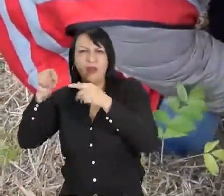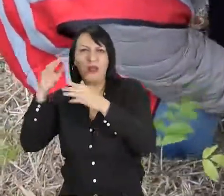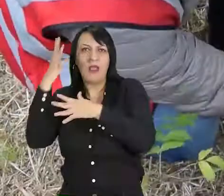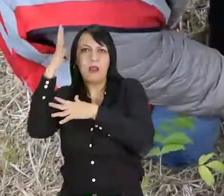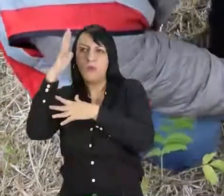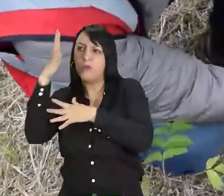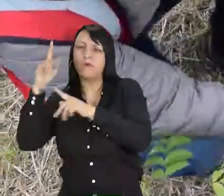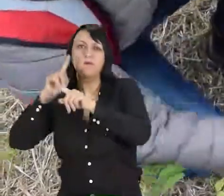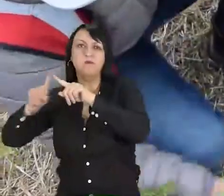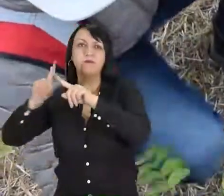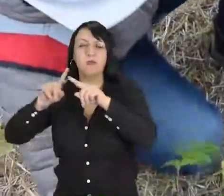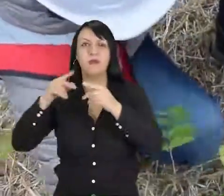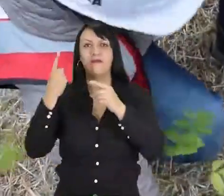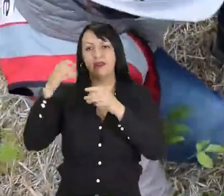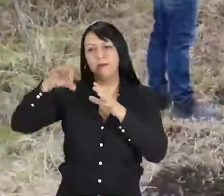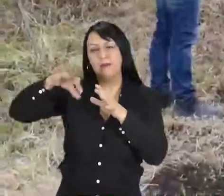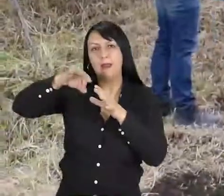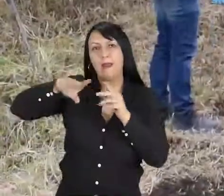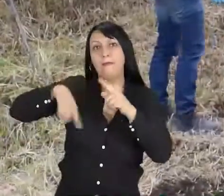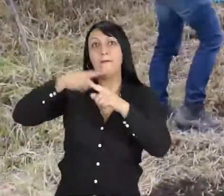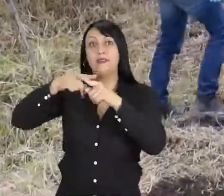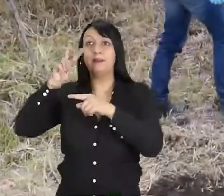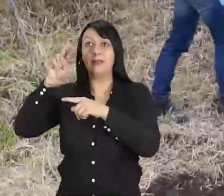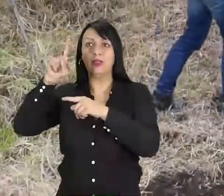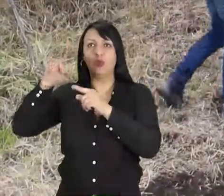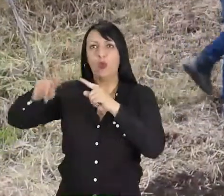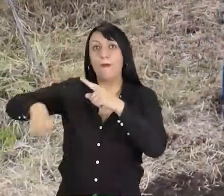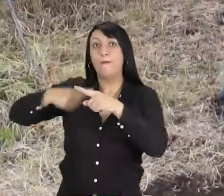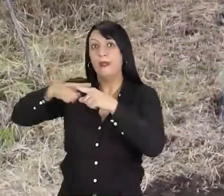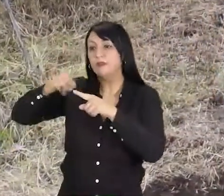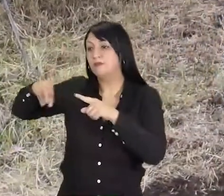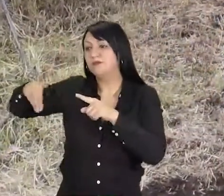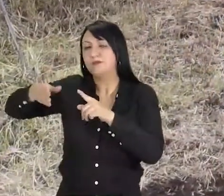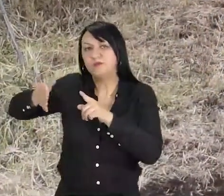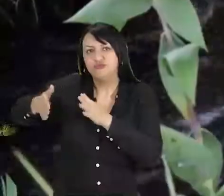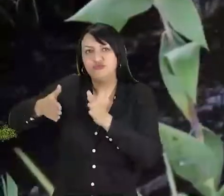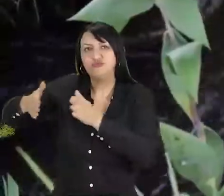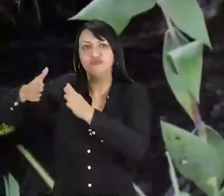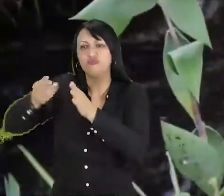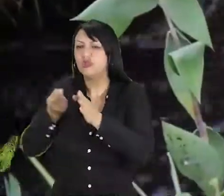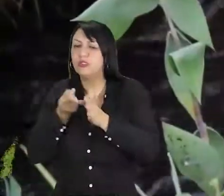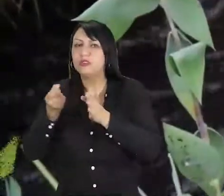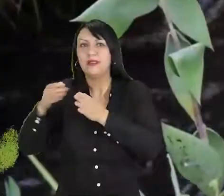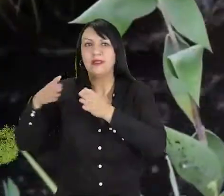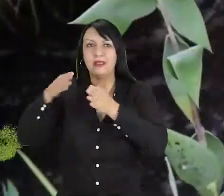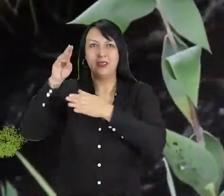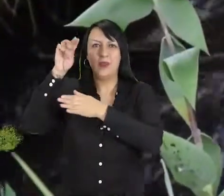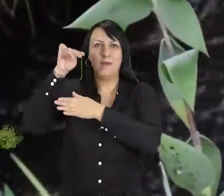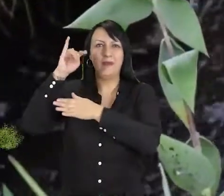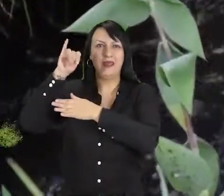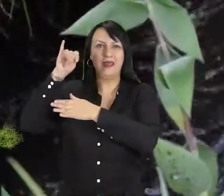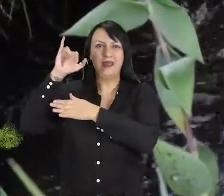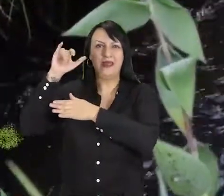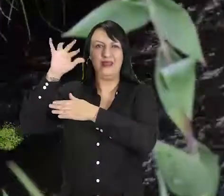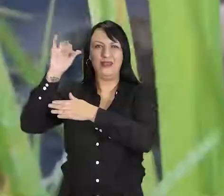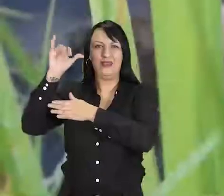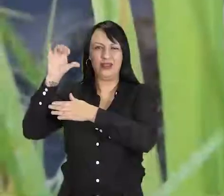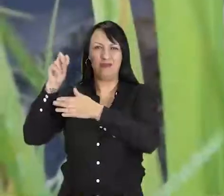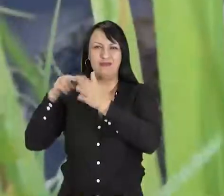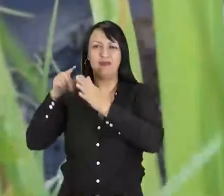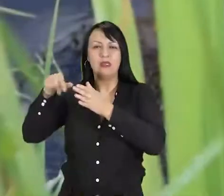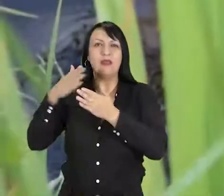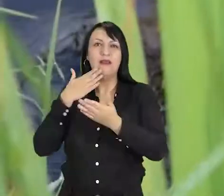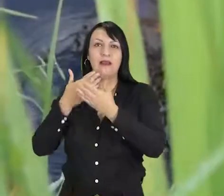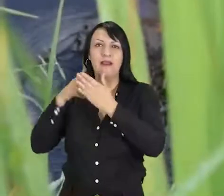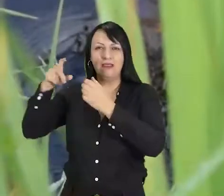dentro de la obra, y los 21 restantes fueron sembrados en un lote de la ronda hídrica del río Mejitayo, el cual fue facilitado por